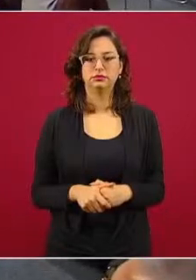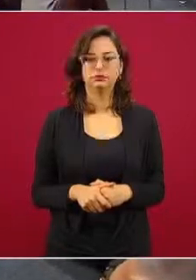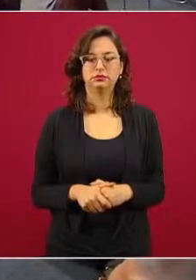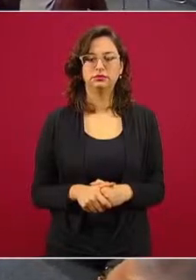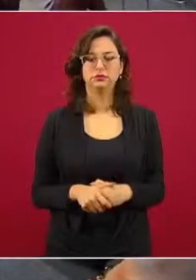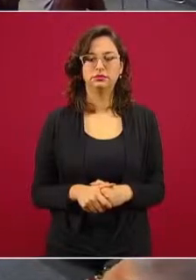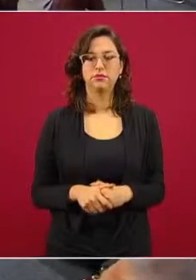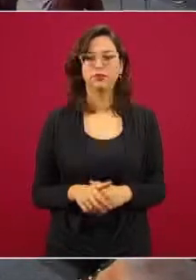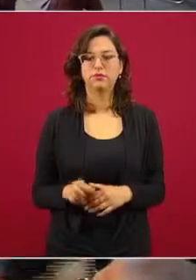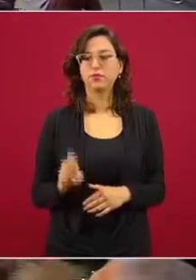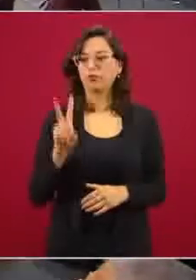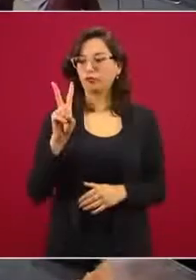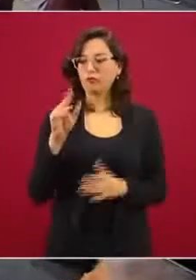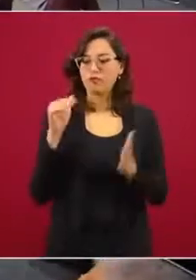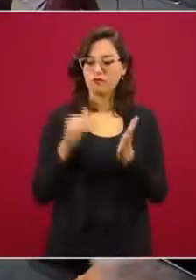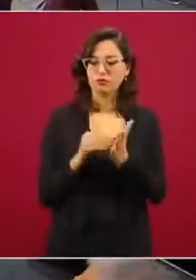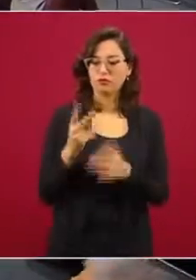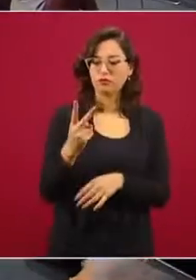2 mil 200.